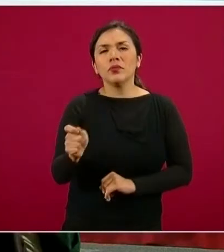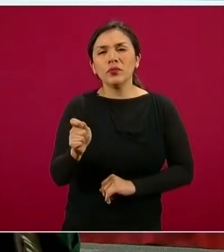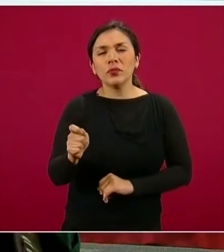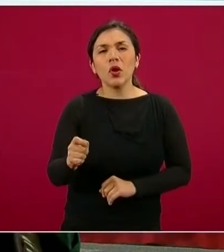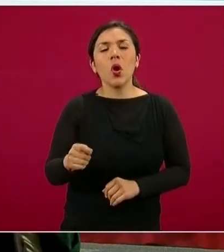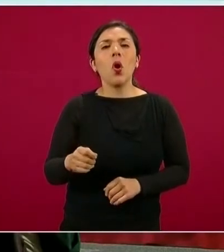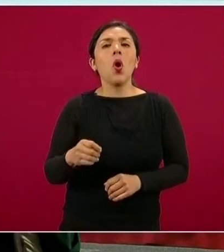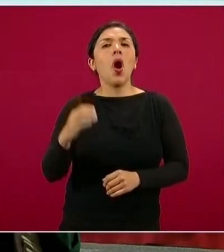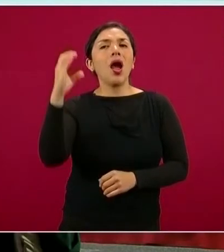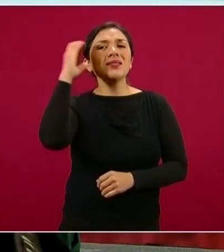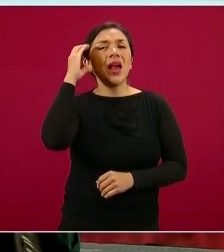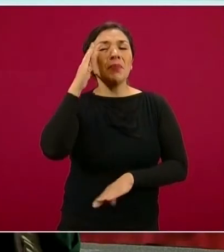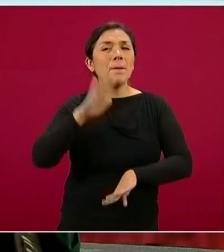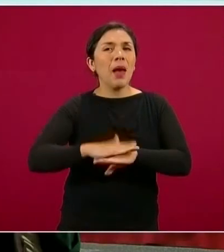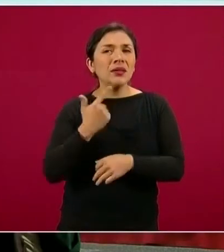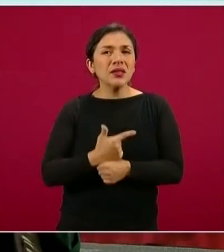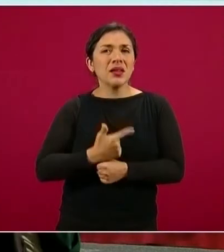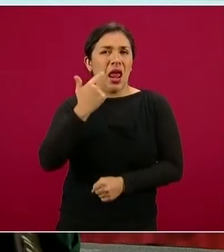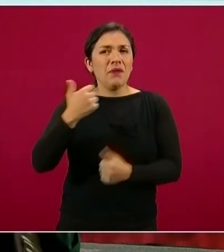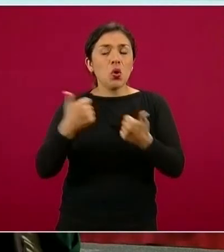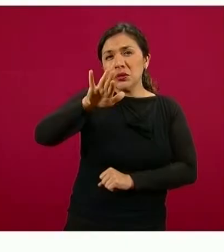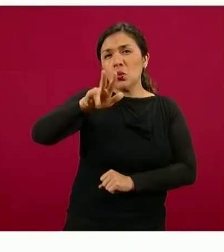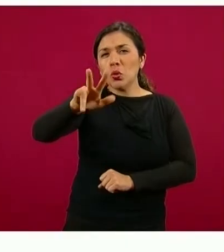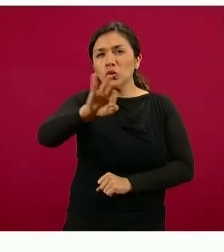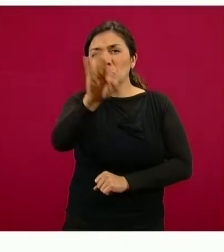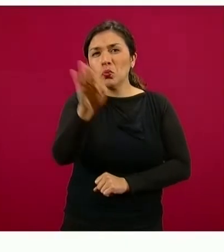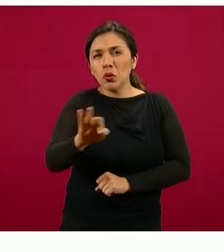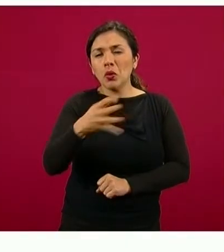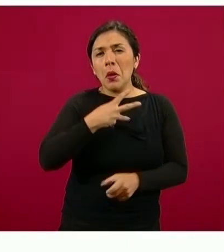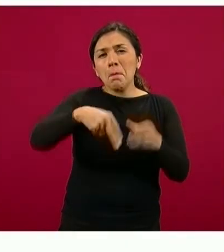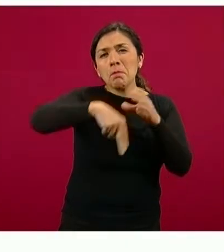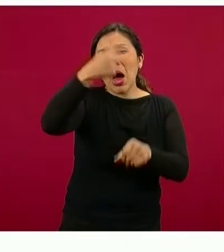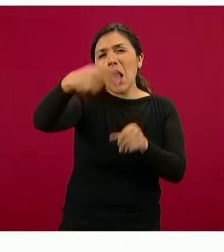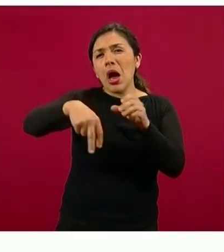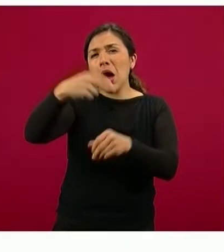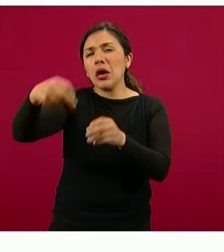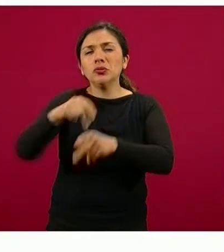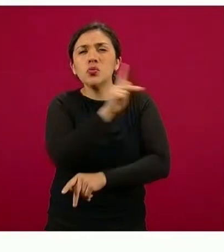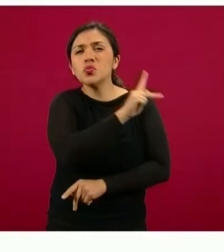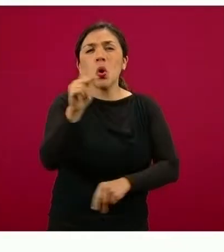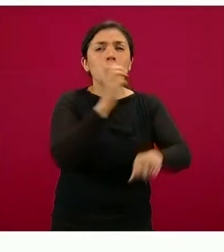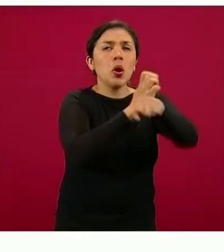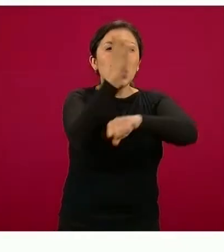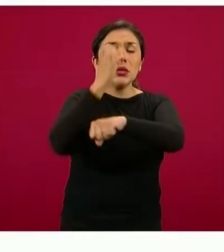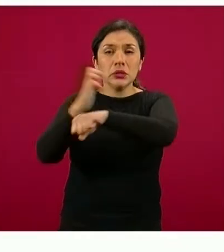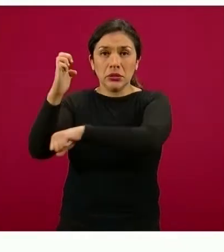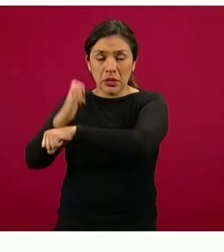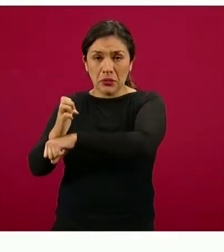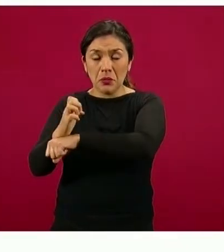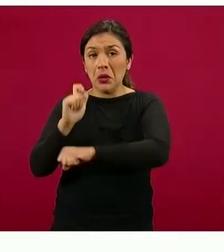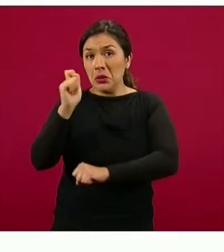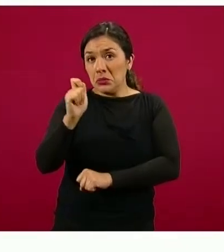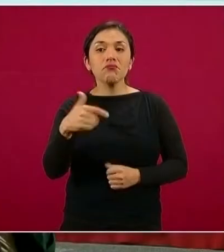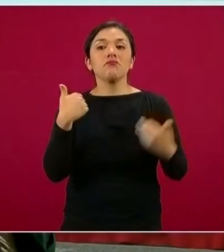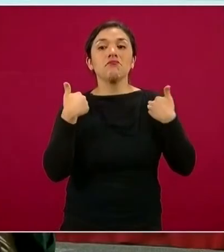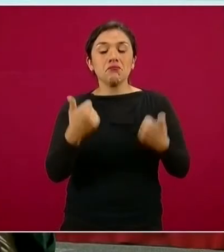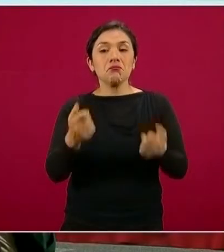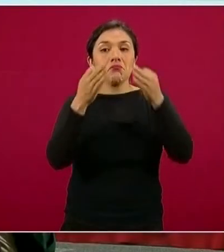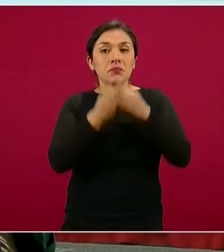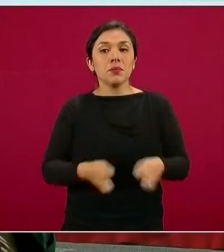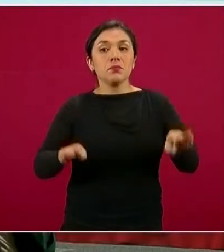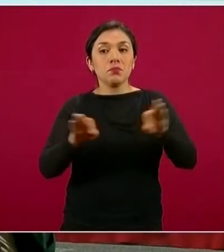este miércoles, el número de contagios por COVID-19 confirmados desde el inicio de la epidemia en México es de 743